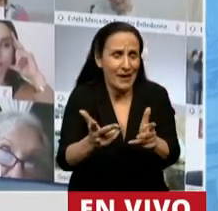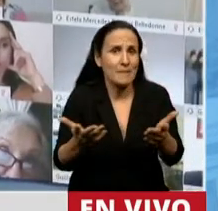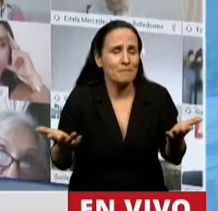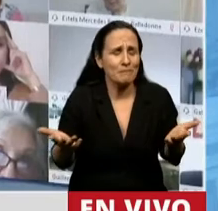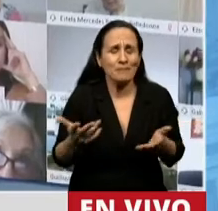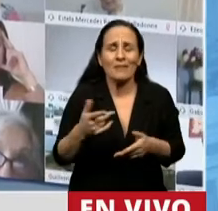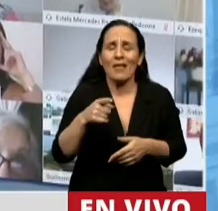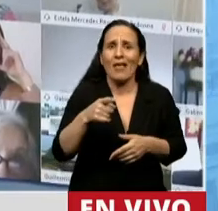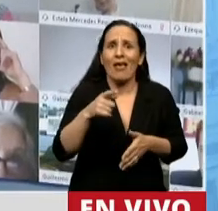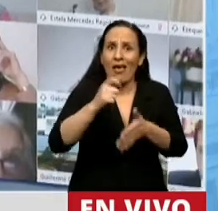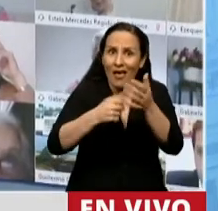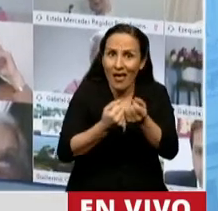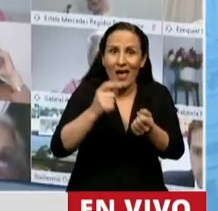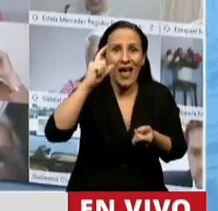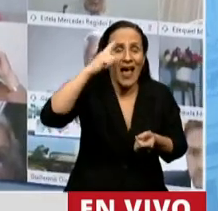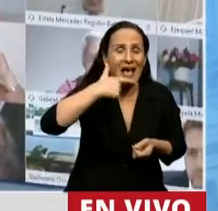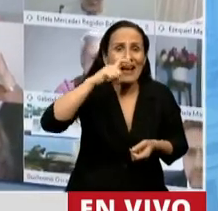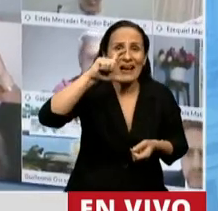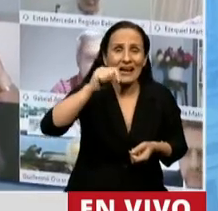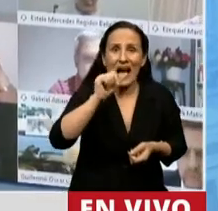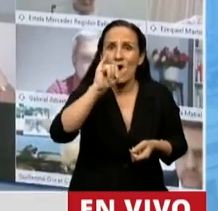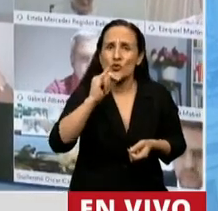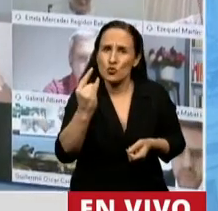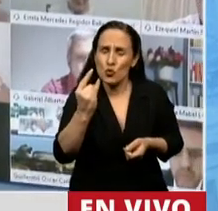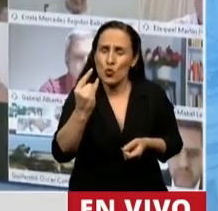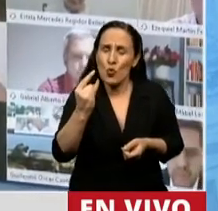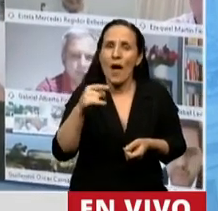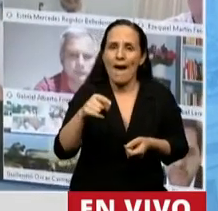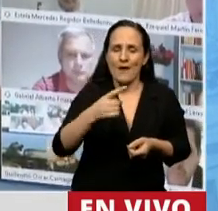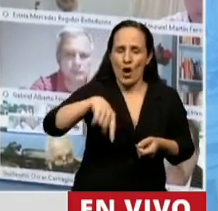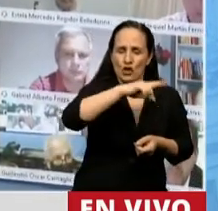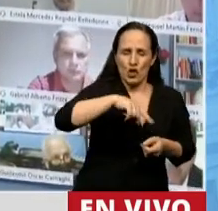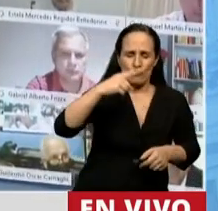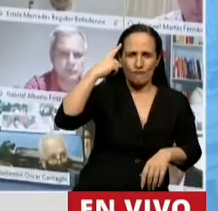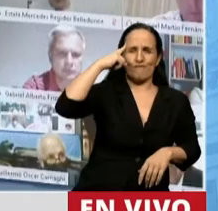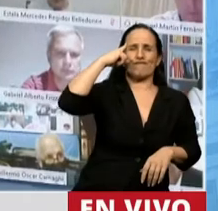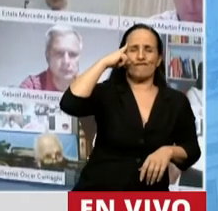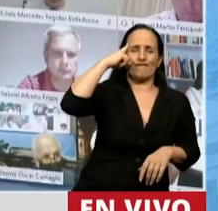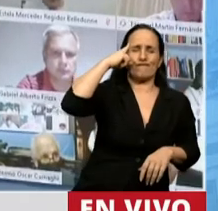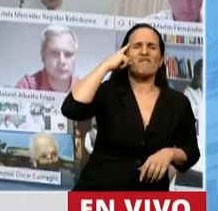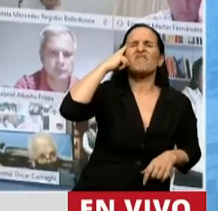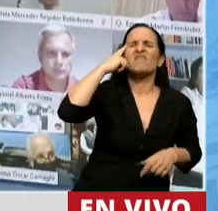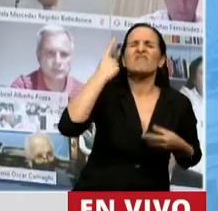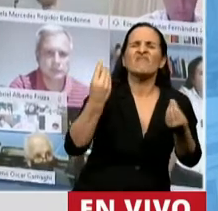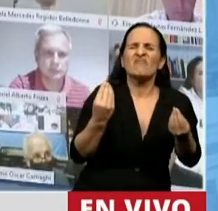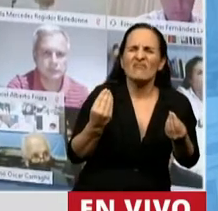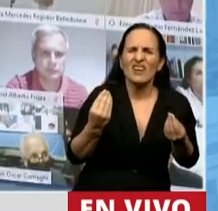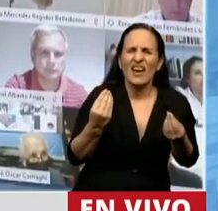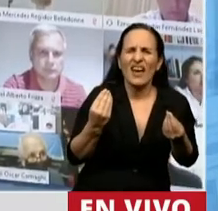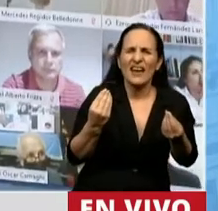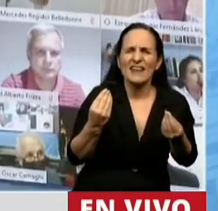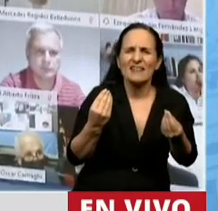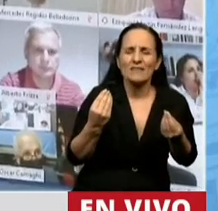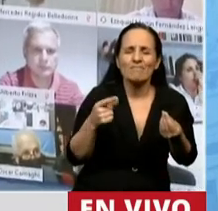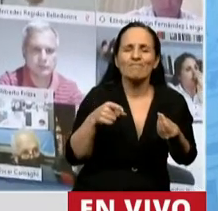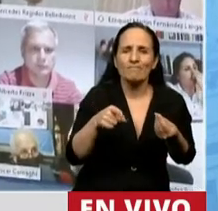Escazú nos interpela, nos interpela a dejar de cuestionar el vínculo entre